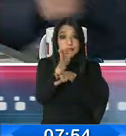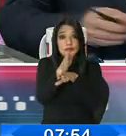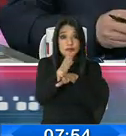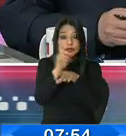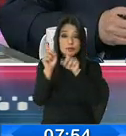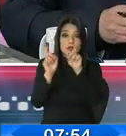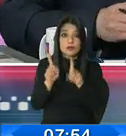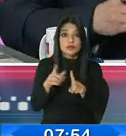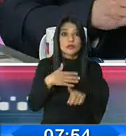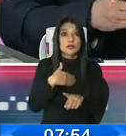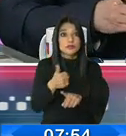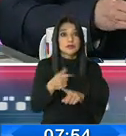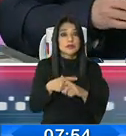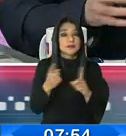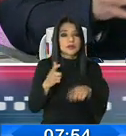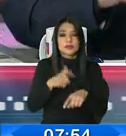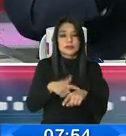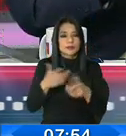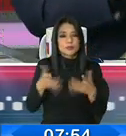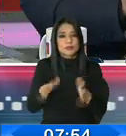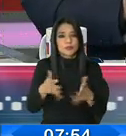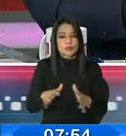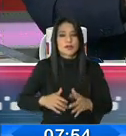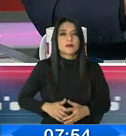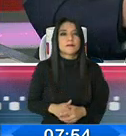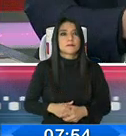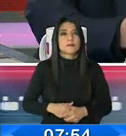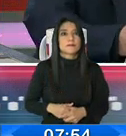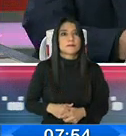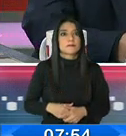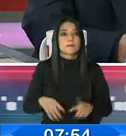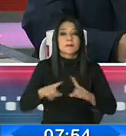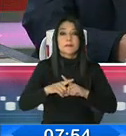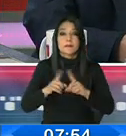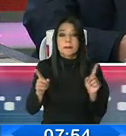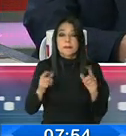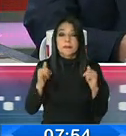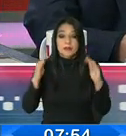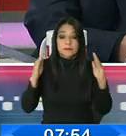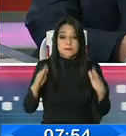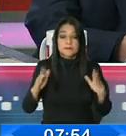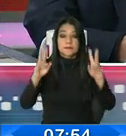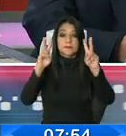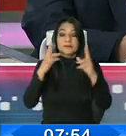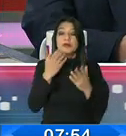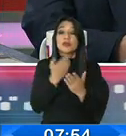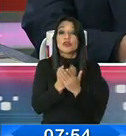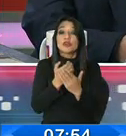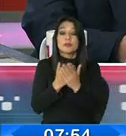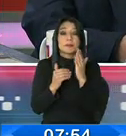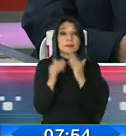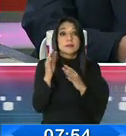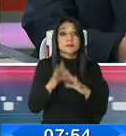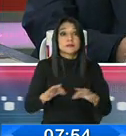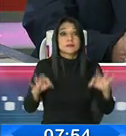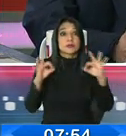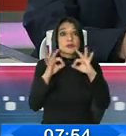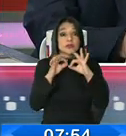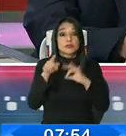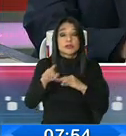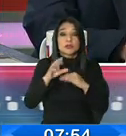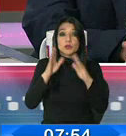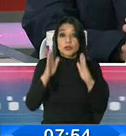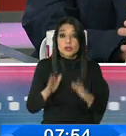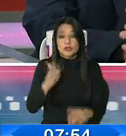preguntarle cómo avanza esto porque realmente es increíble qué ha pasado en el Ecuador. Pero nos hemos centrado en el tema económico que es lo que realmente preocupa